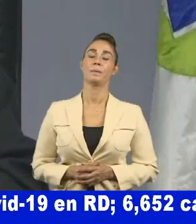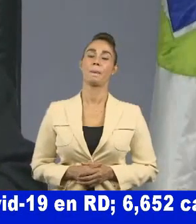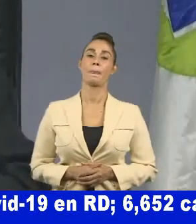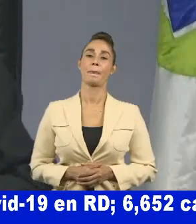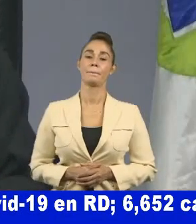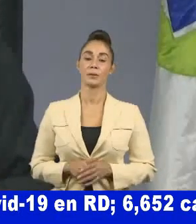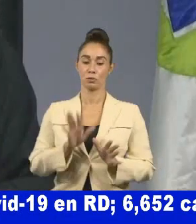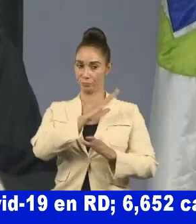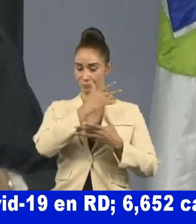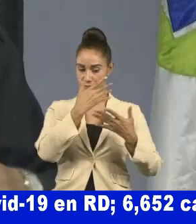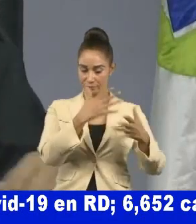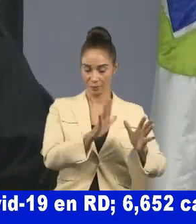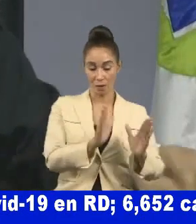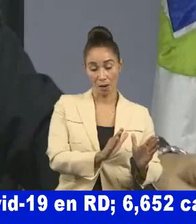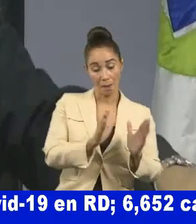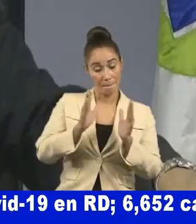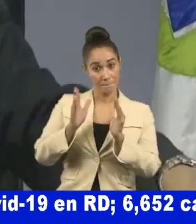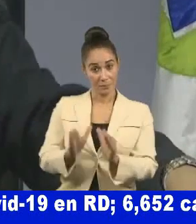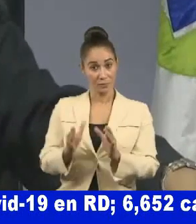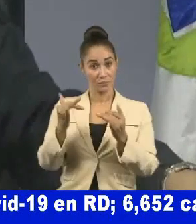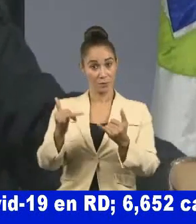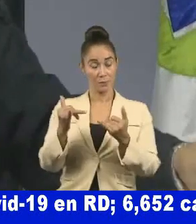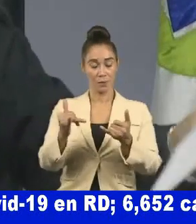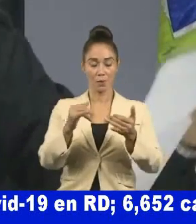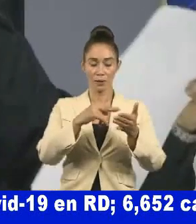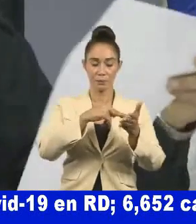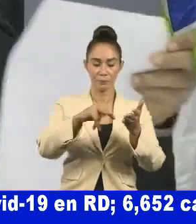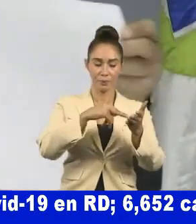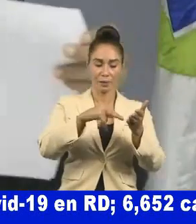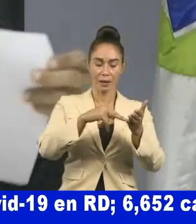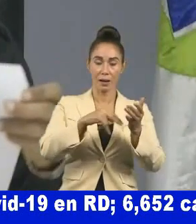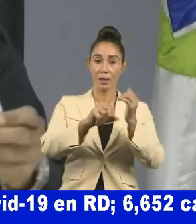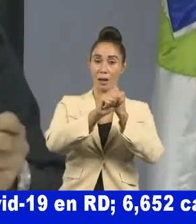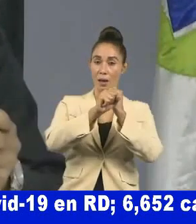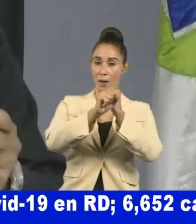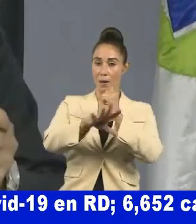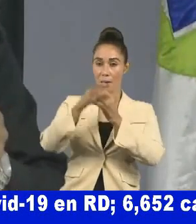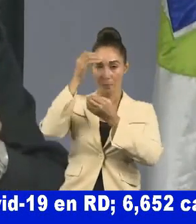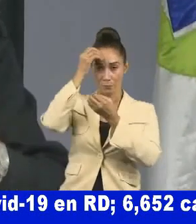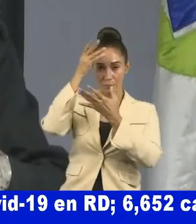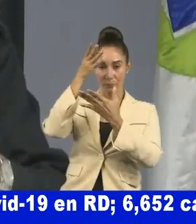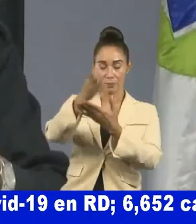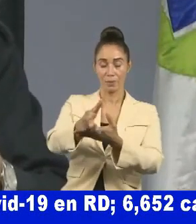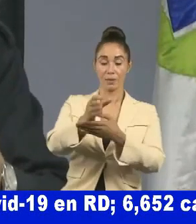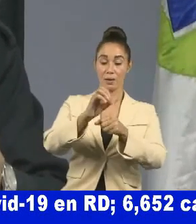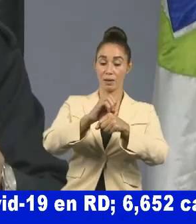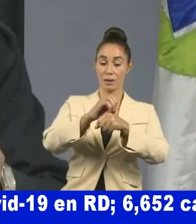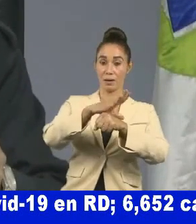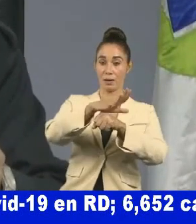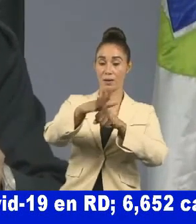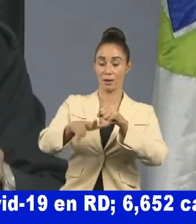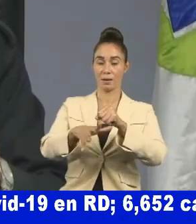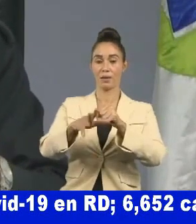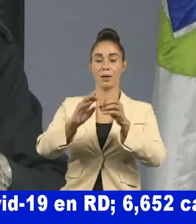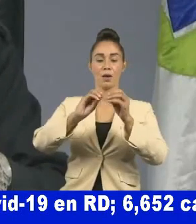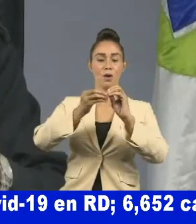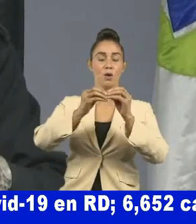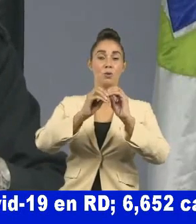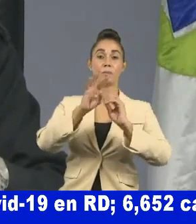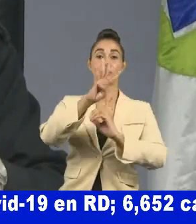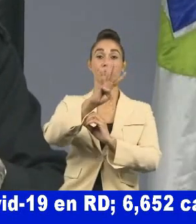Pasamos de inmediato a dar lectura al boletín epidemiológico número